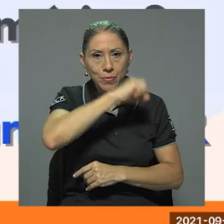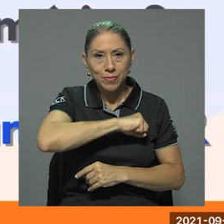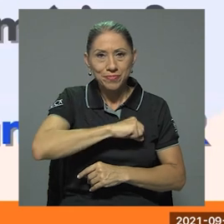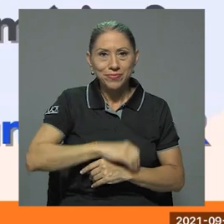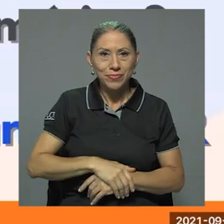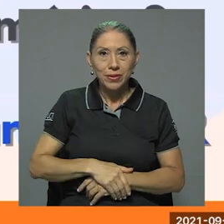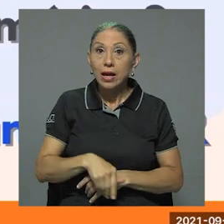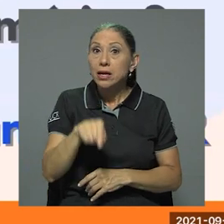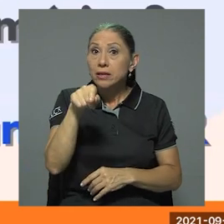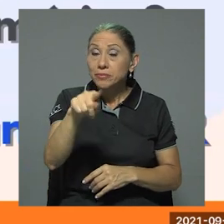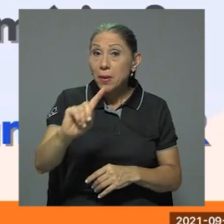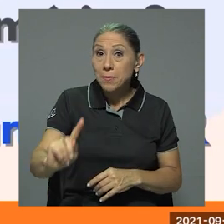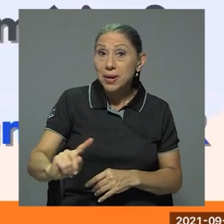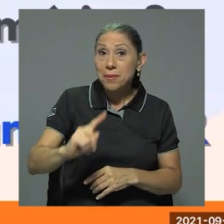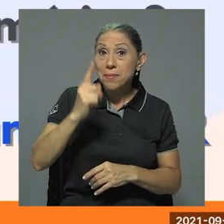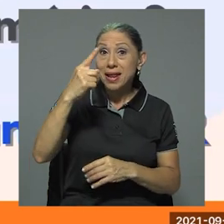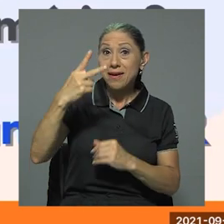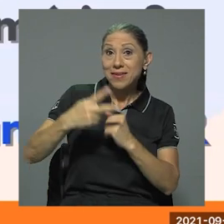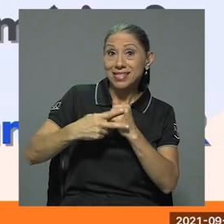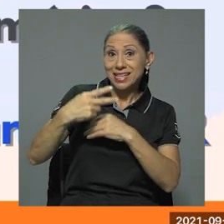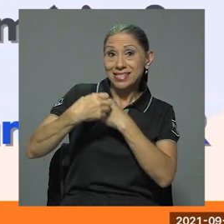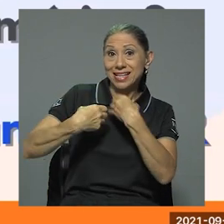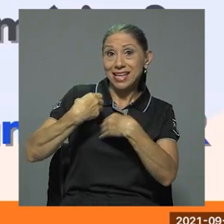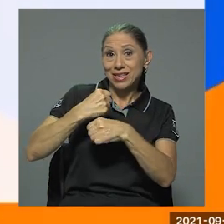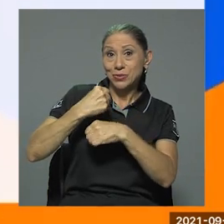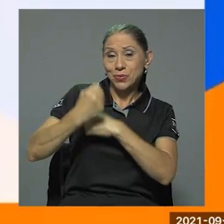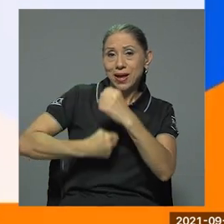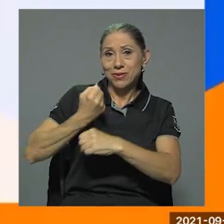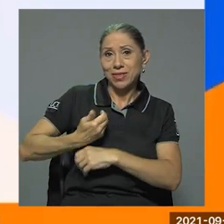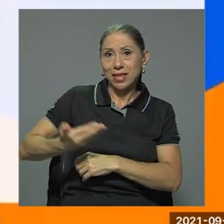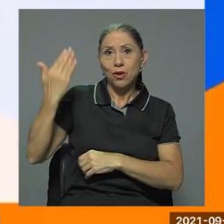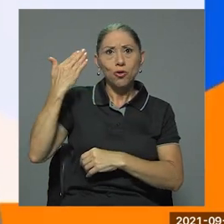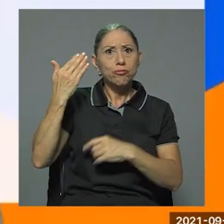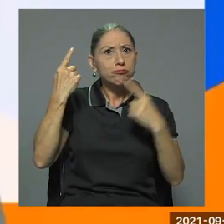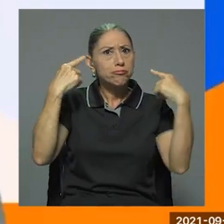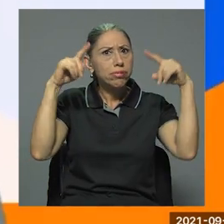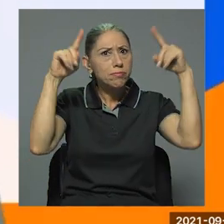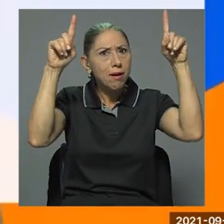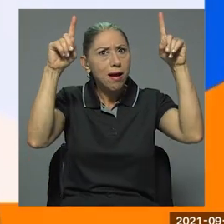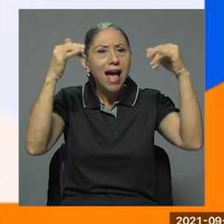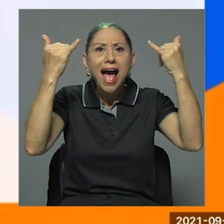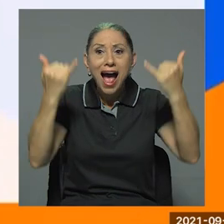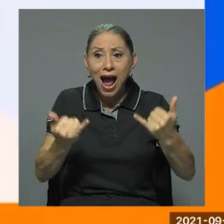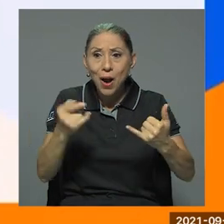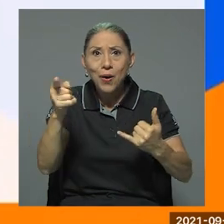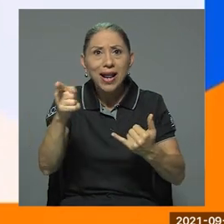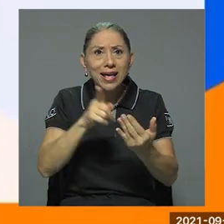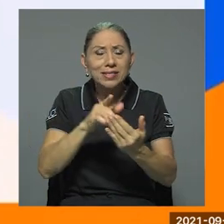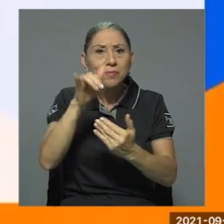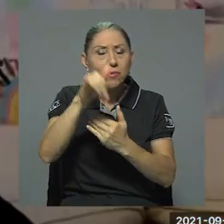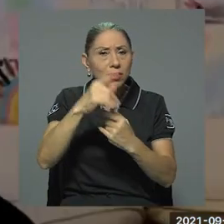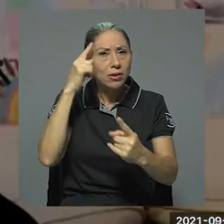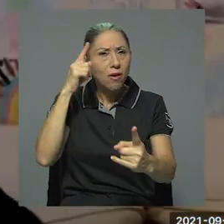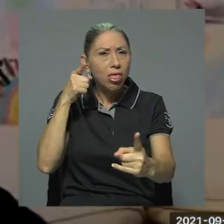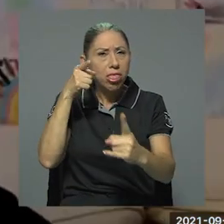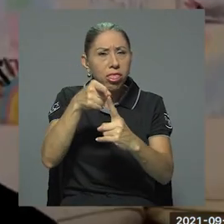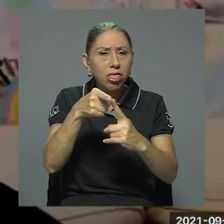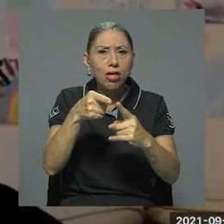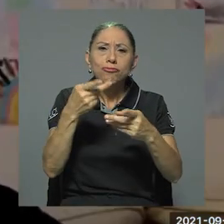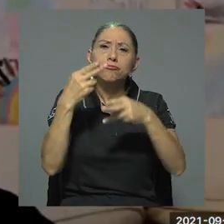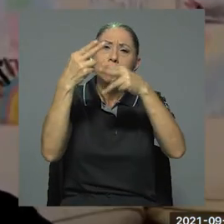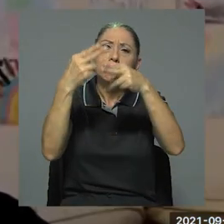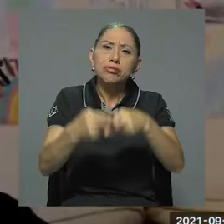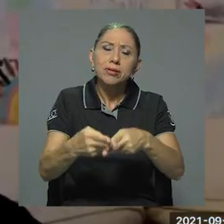Debido al éxito que tuvo la primera edición el año anterior, en esta ocasión la iniciativa se declaró de interés institucional, lo cual